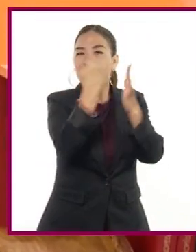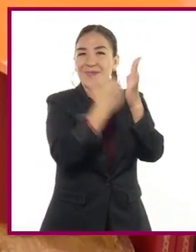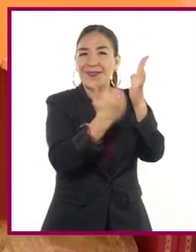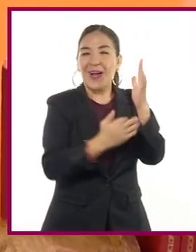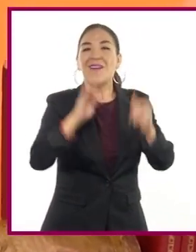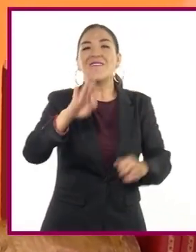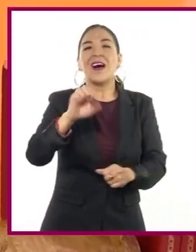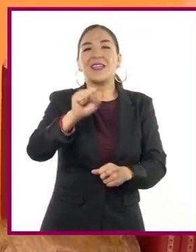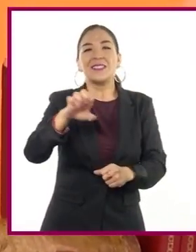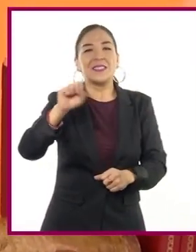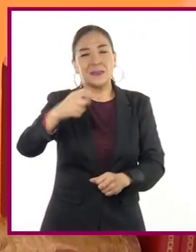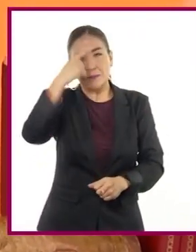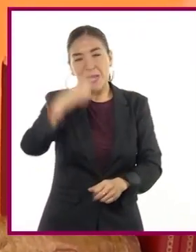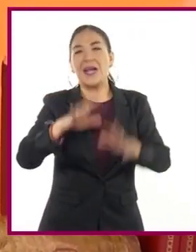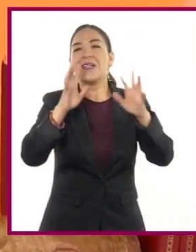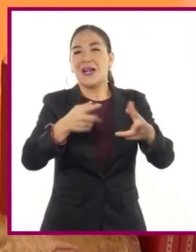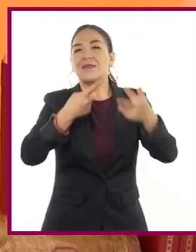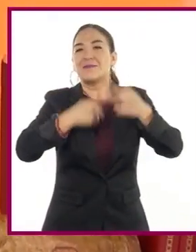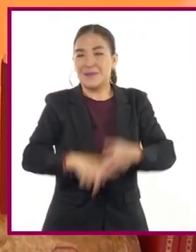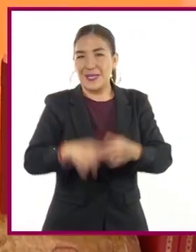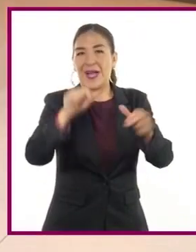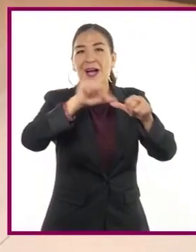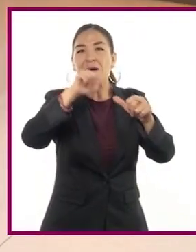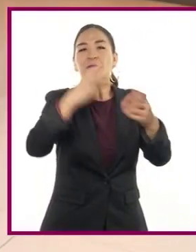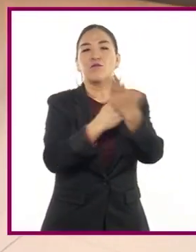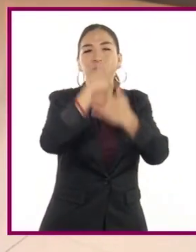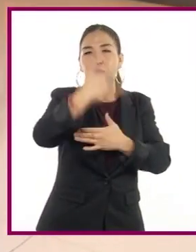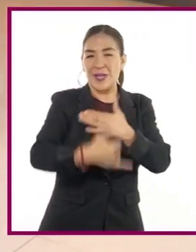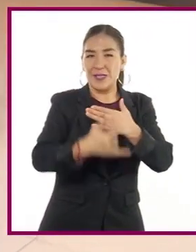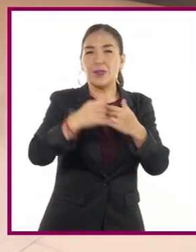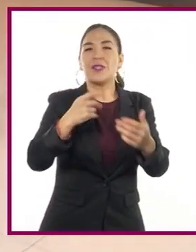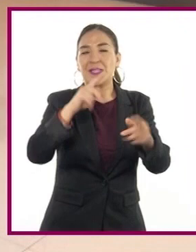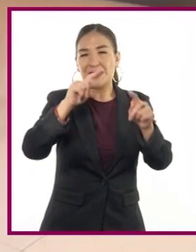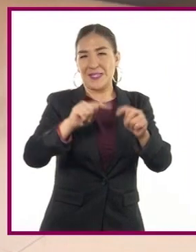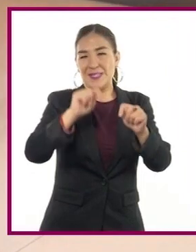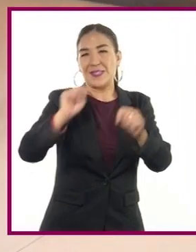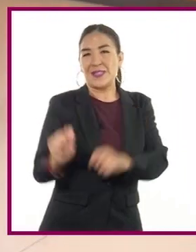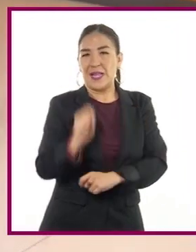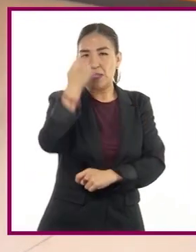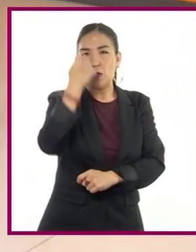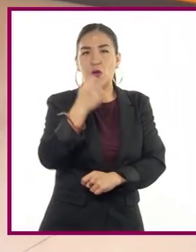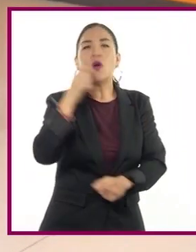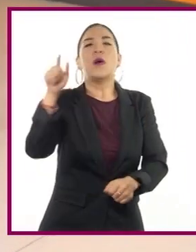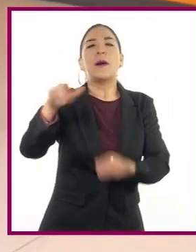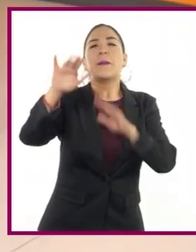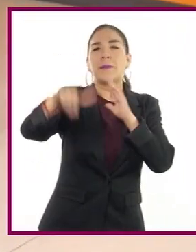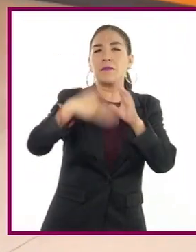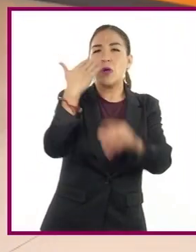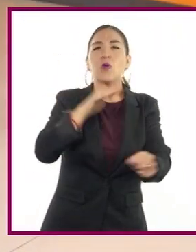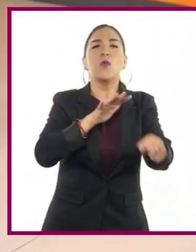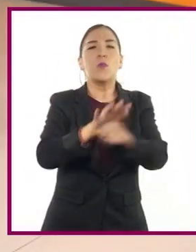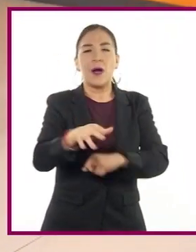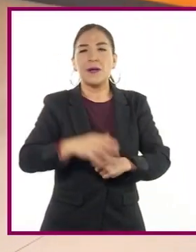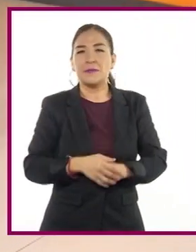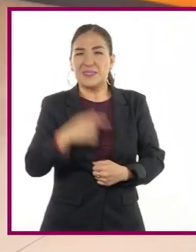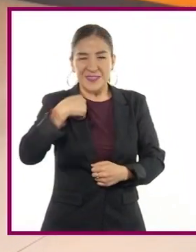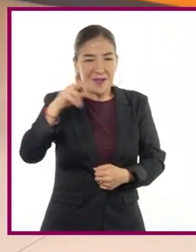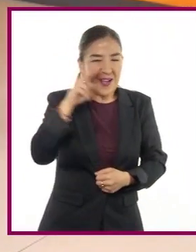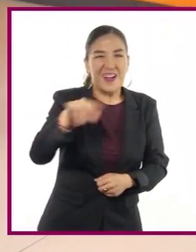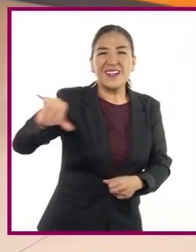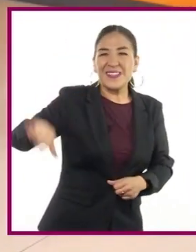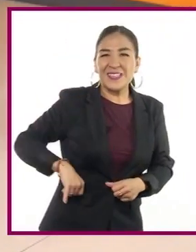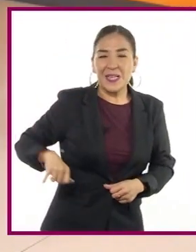a cabo nuestro proyecto tecnológico. Uno de los mensajes que nos enviaron por correo electrónico me llamó mucho la atención.